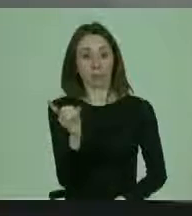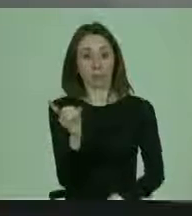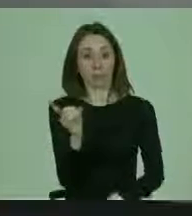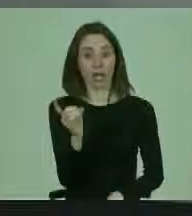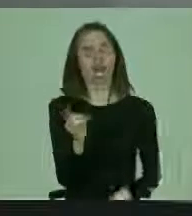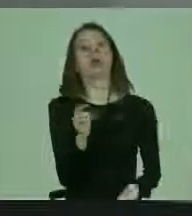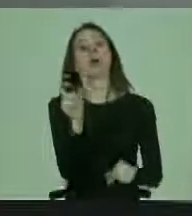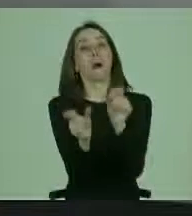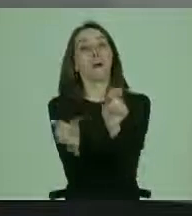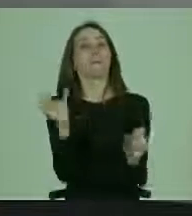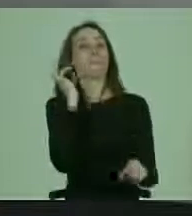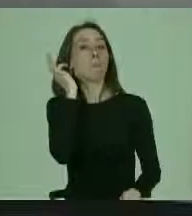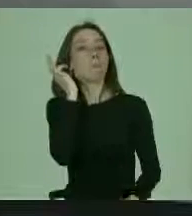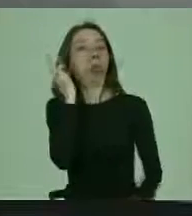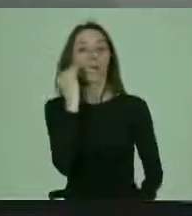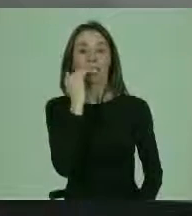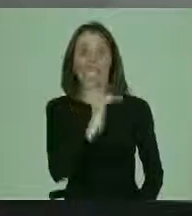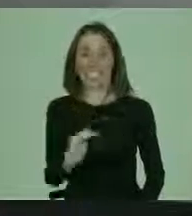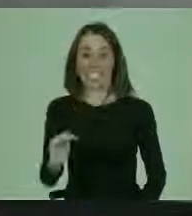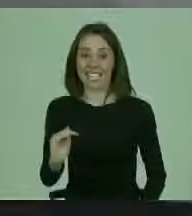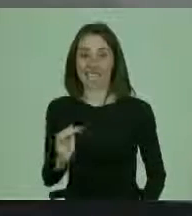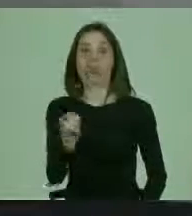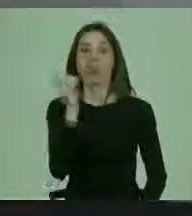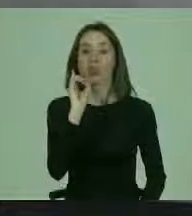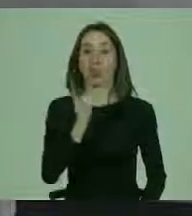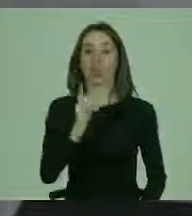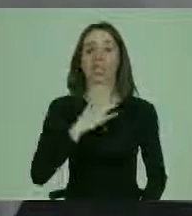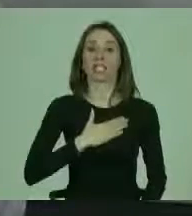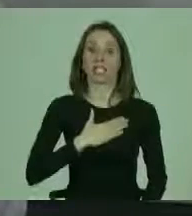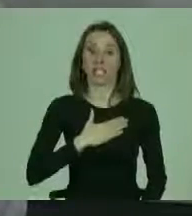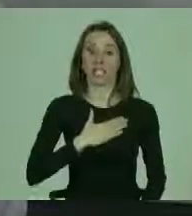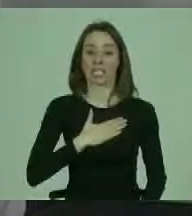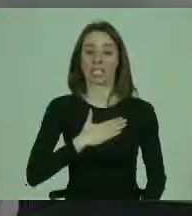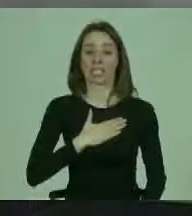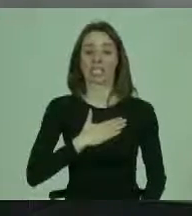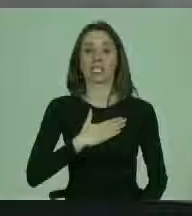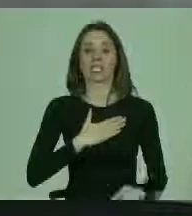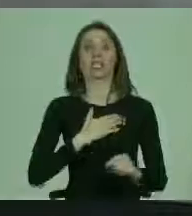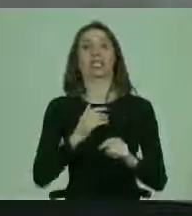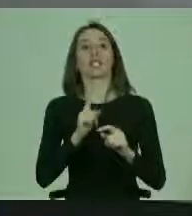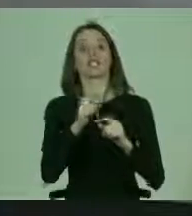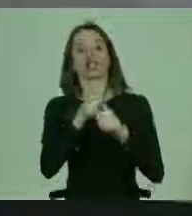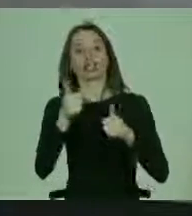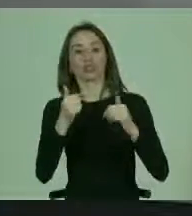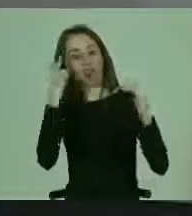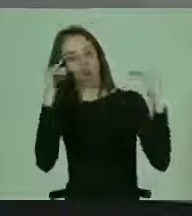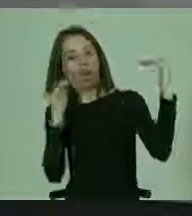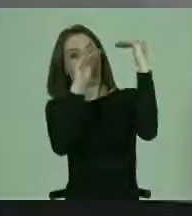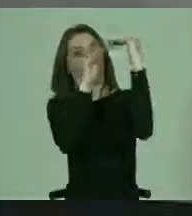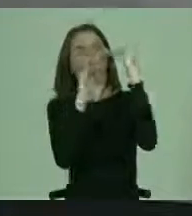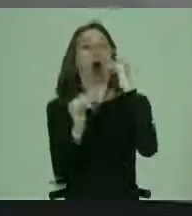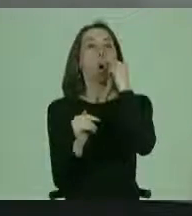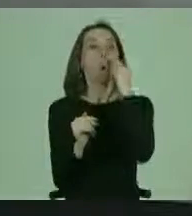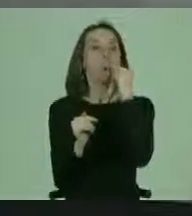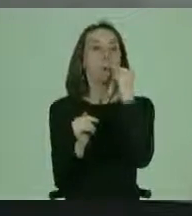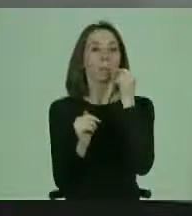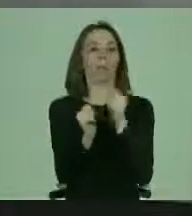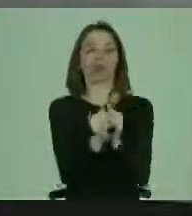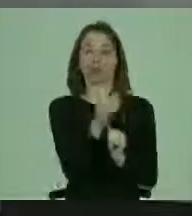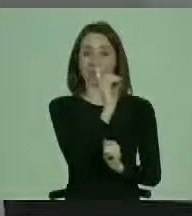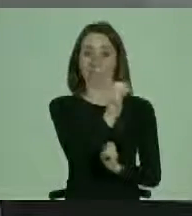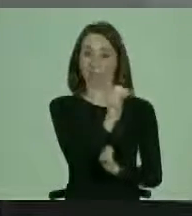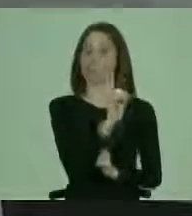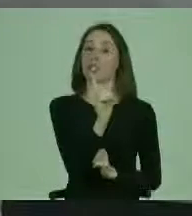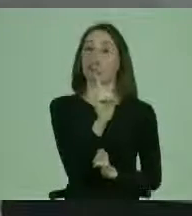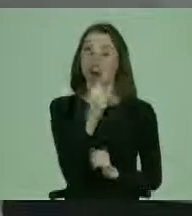Y las mujeres y niñas con discapacidad quieren que su referencial no solamente sean los hombres con discapacidad,